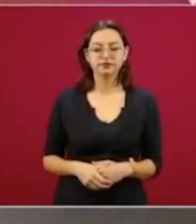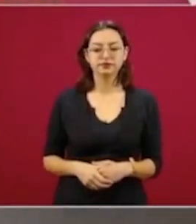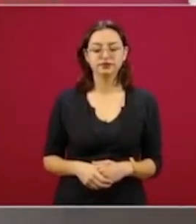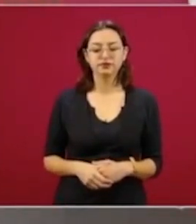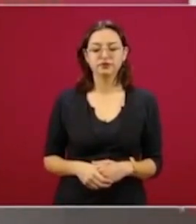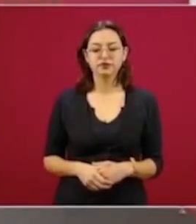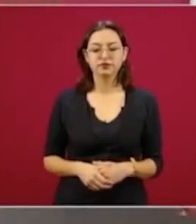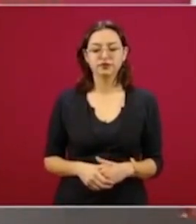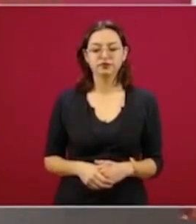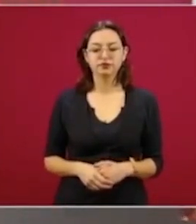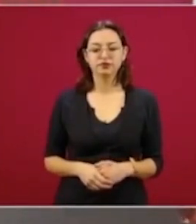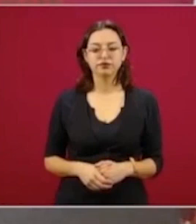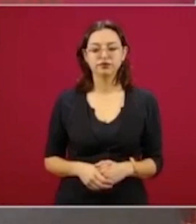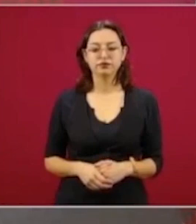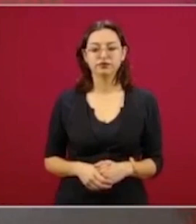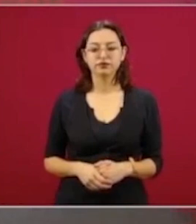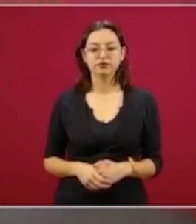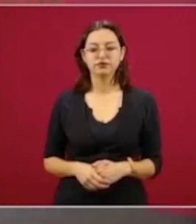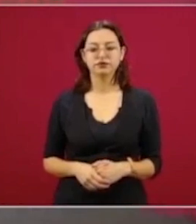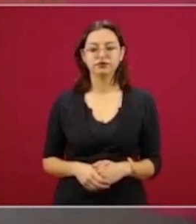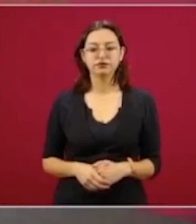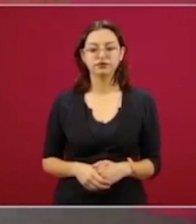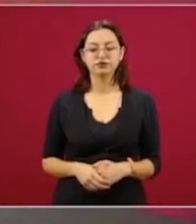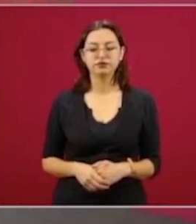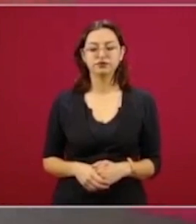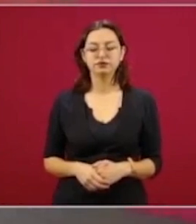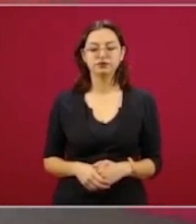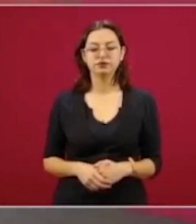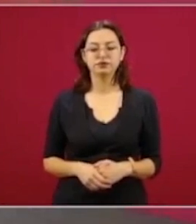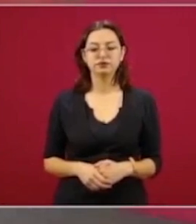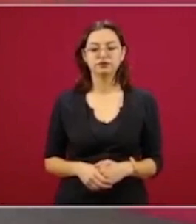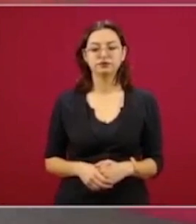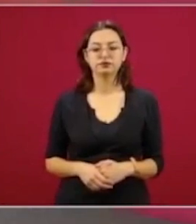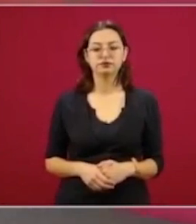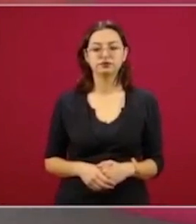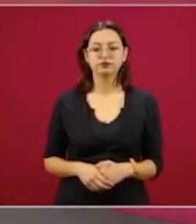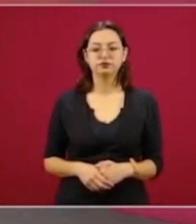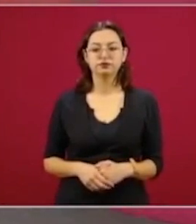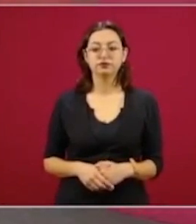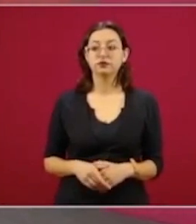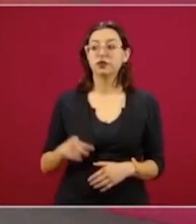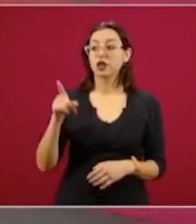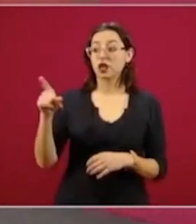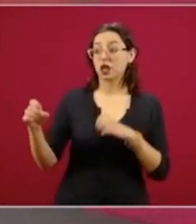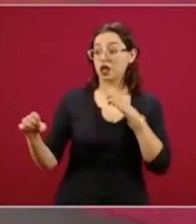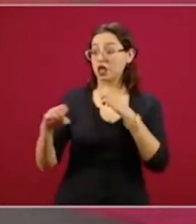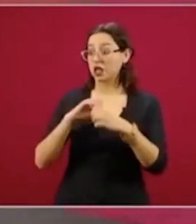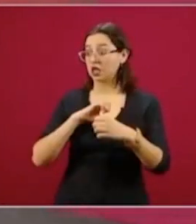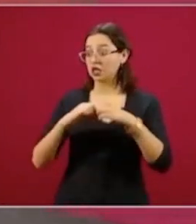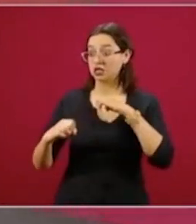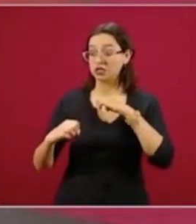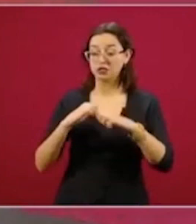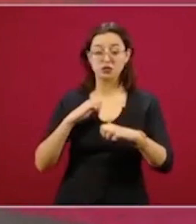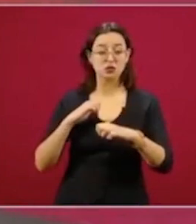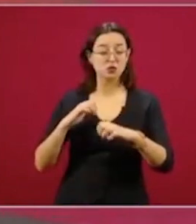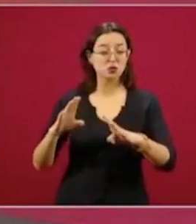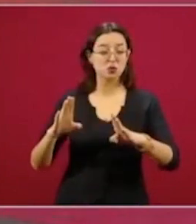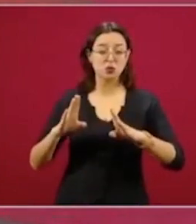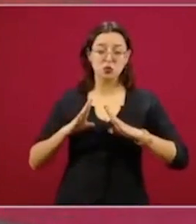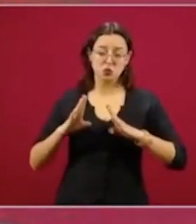nuestro enemigo es el ejército más poderoso del mundo,